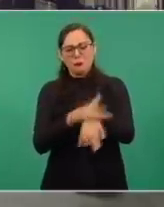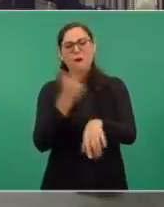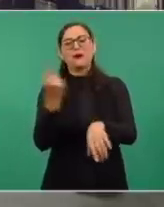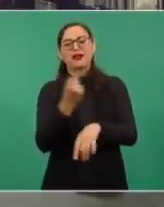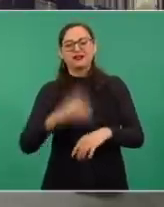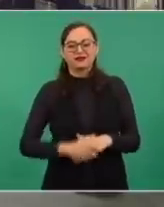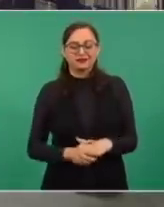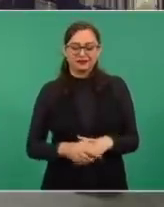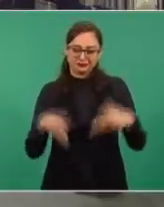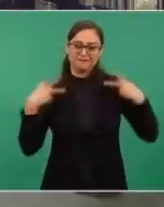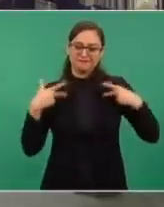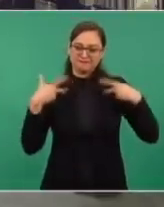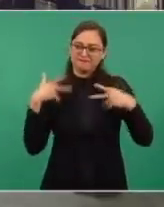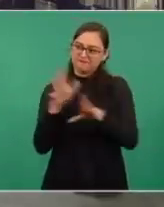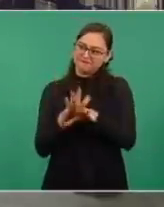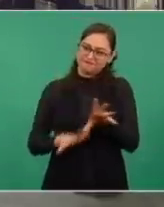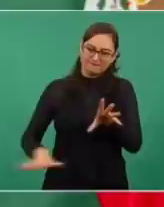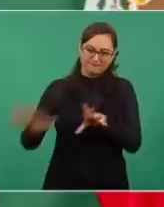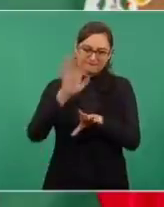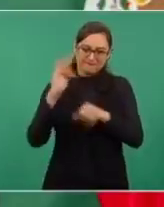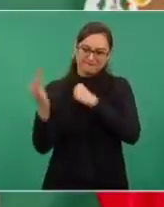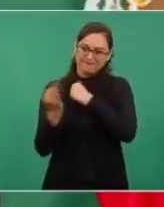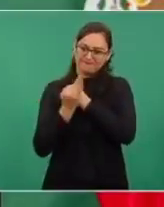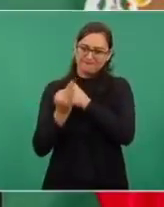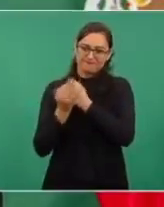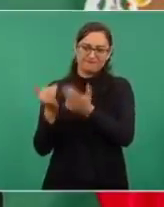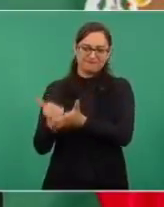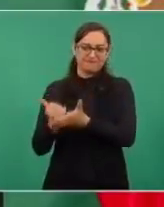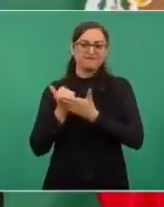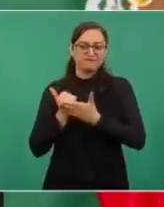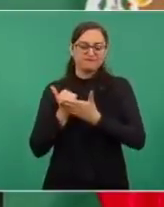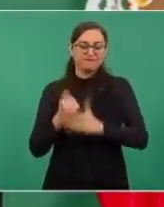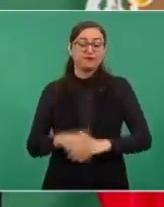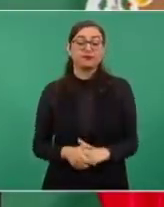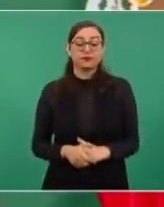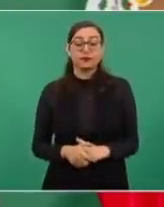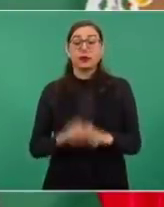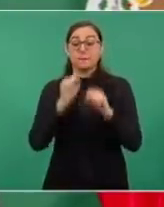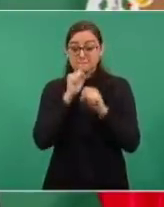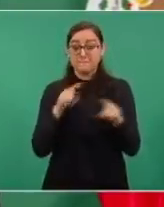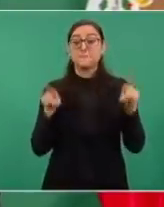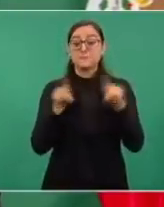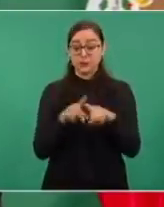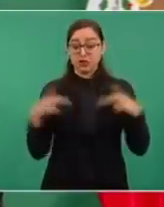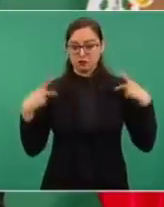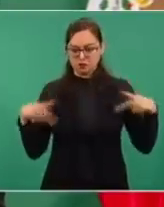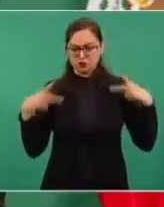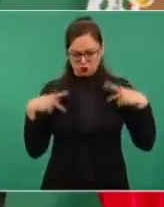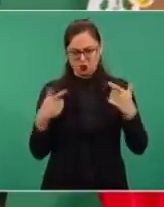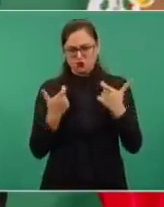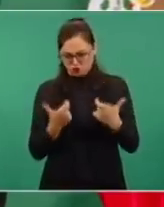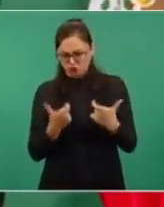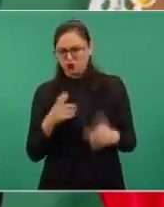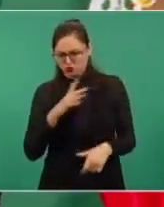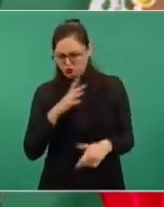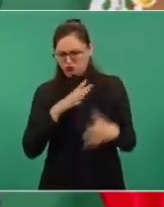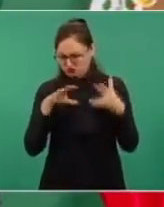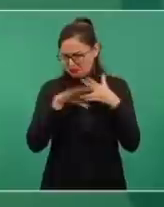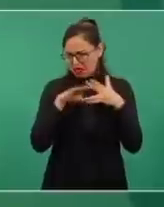por la gente, también mucha gente de clase media, honesta, inteligente,